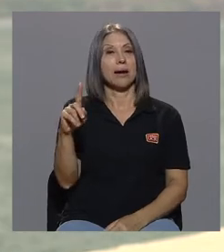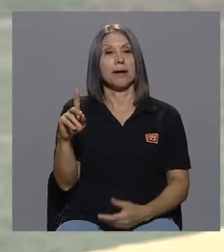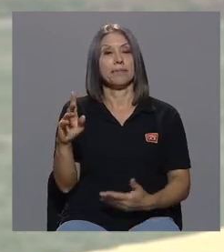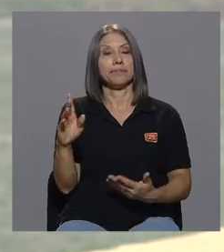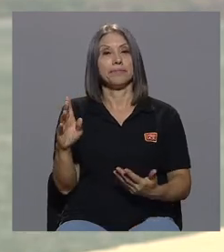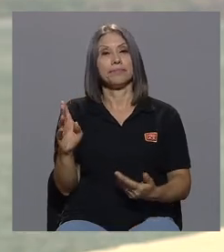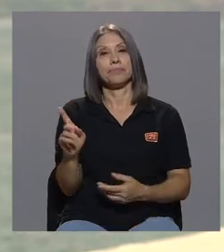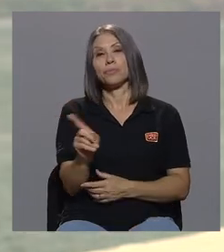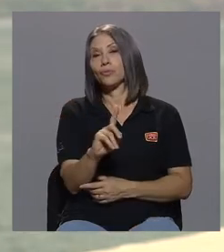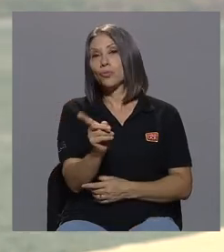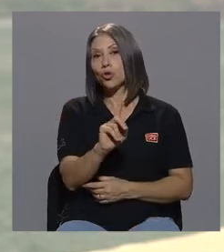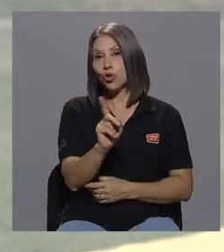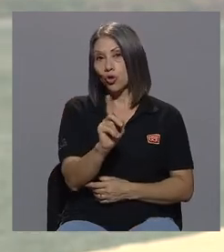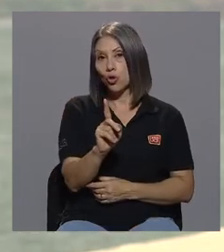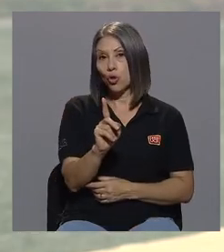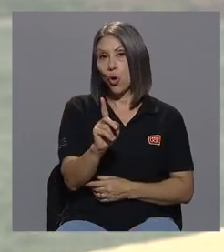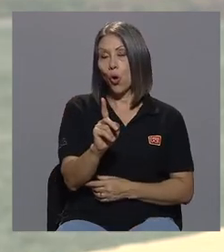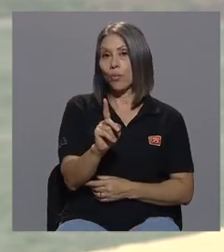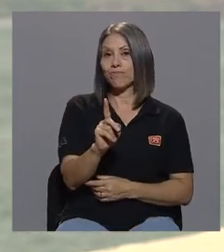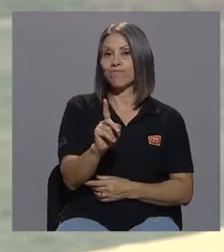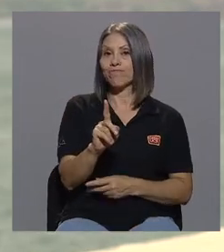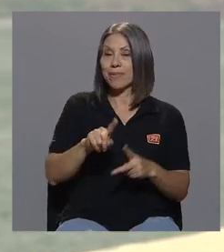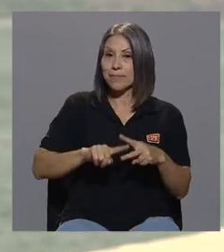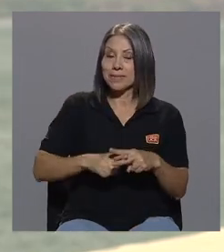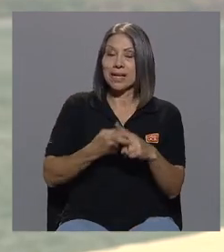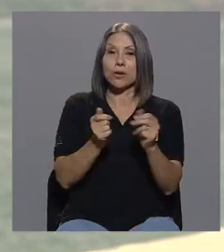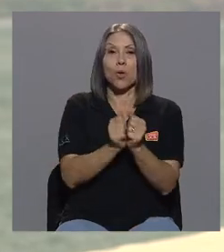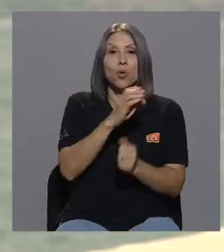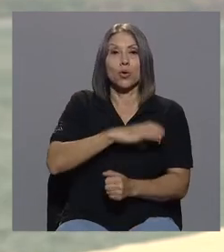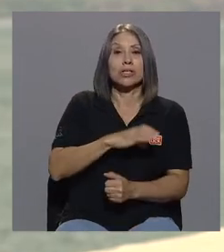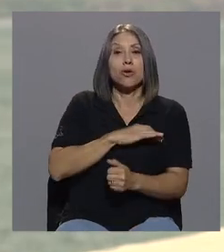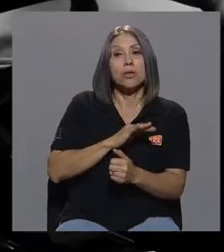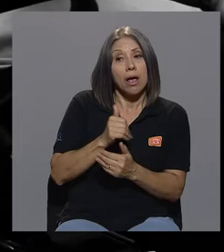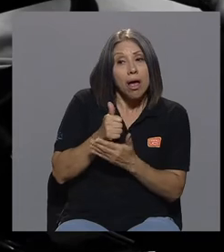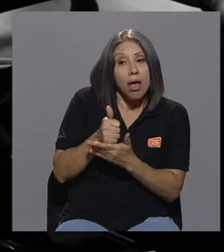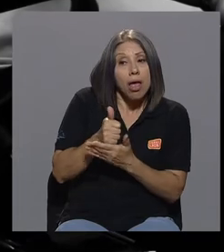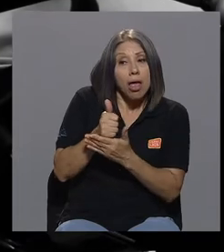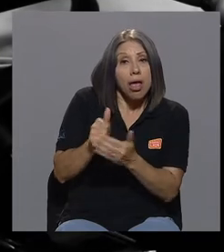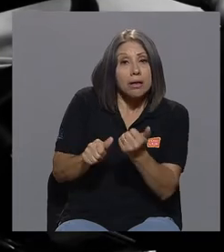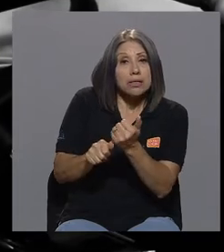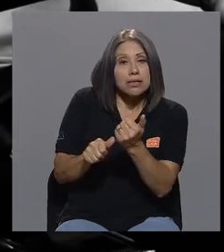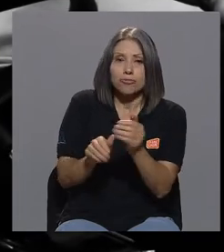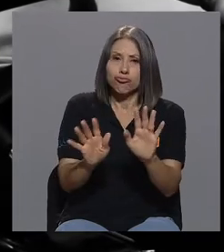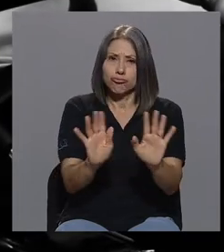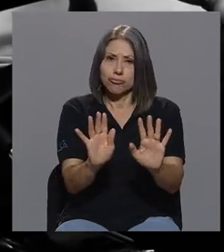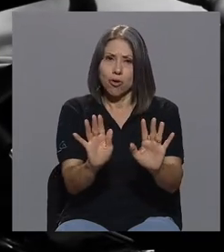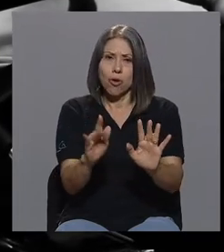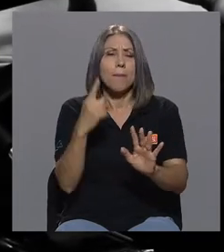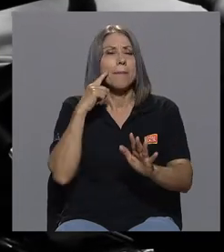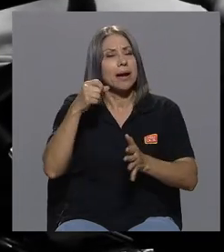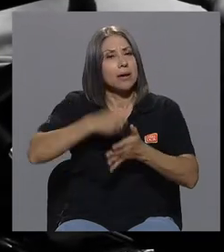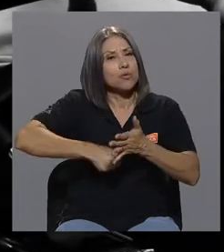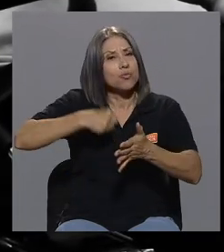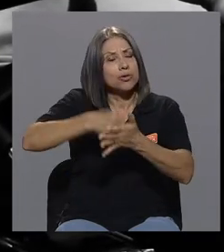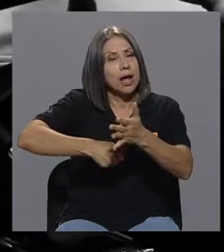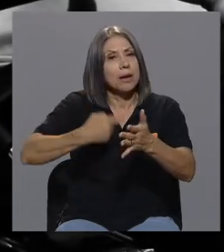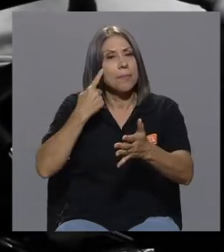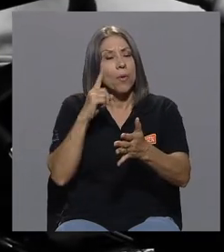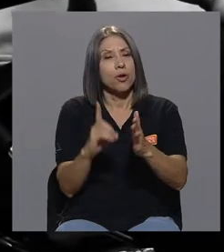entrar en una condición de asistencialismo sino más bien para luchar por los derechos